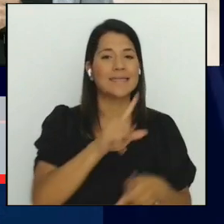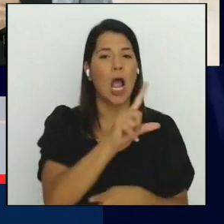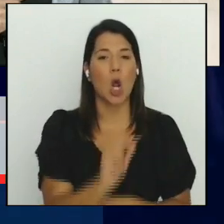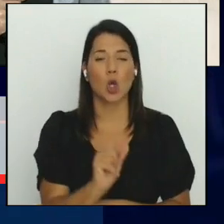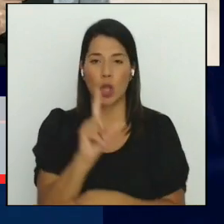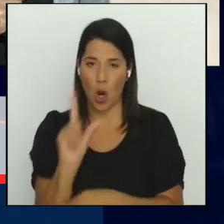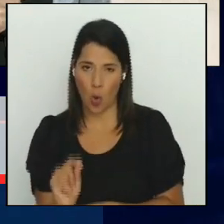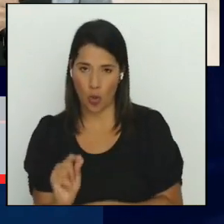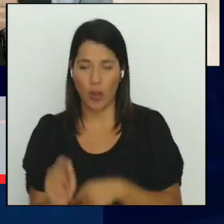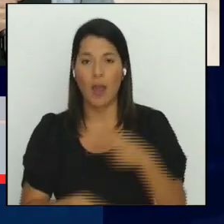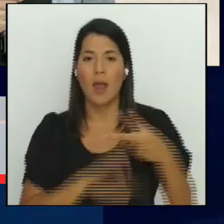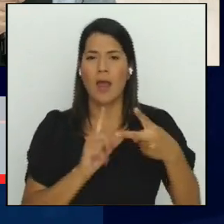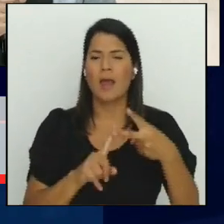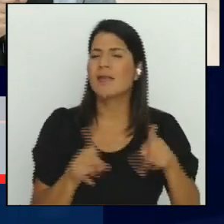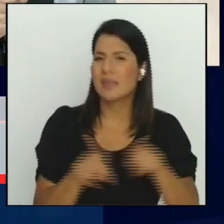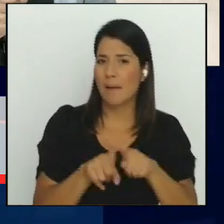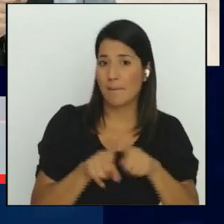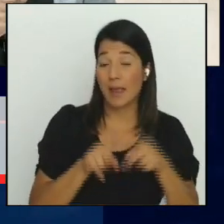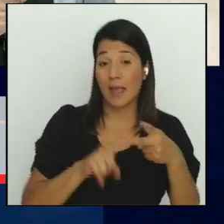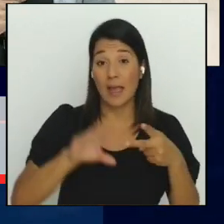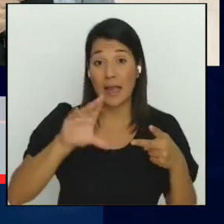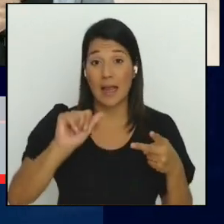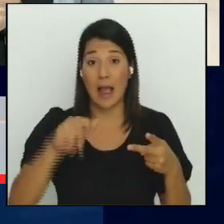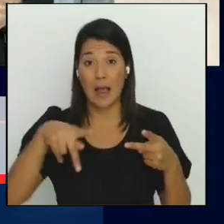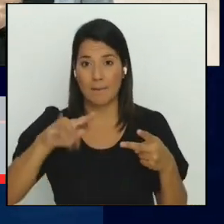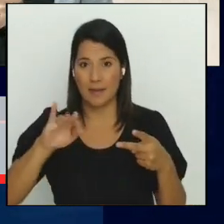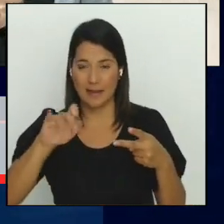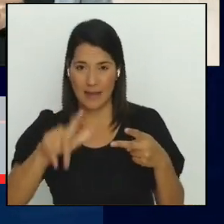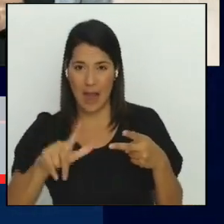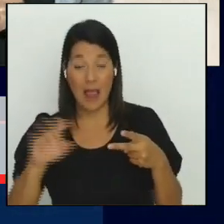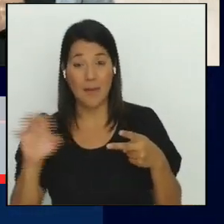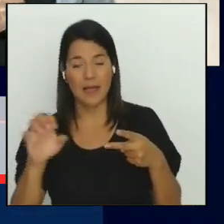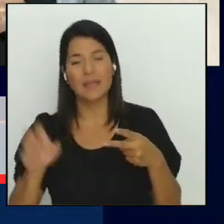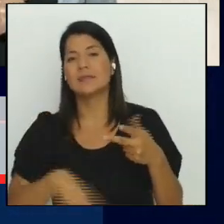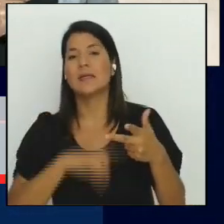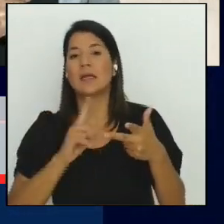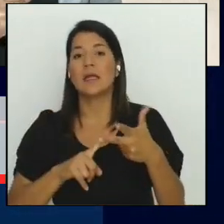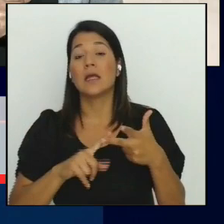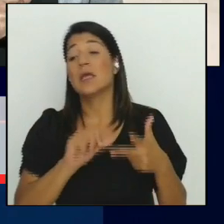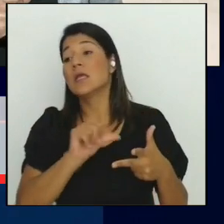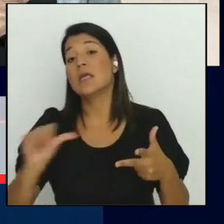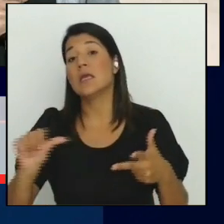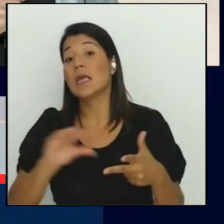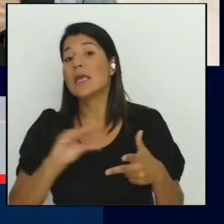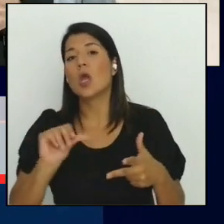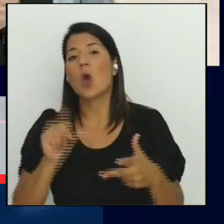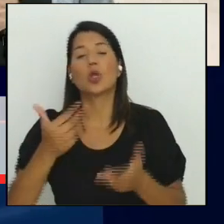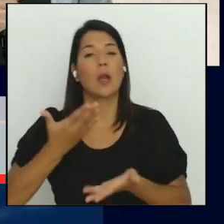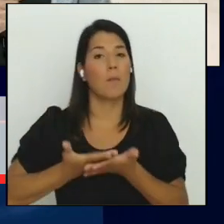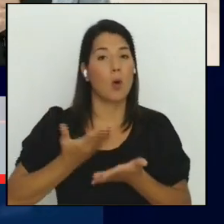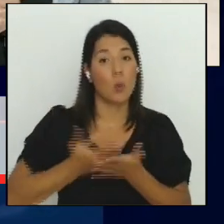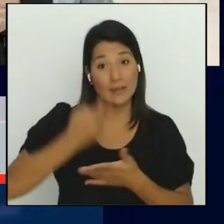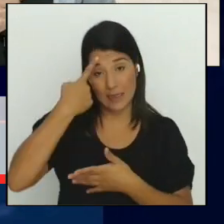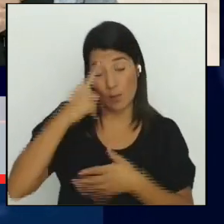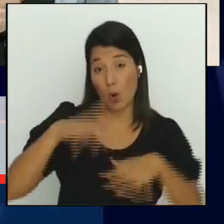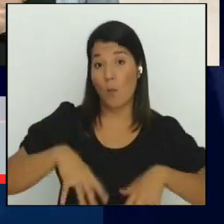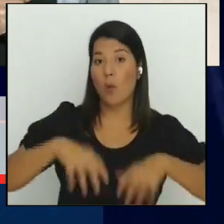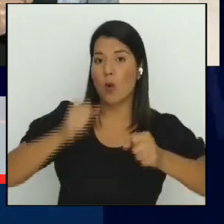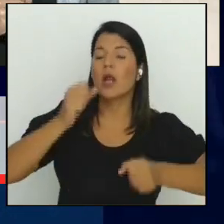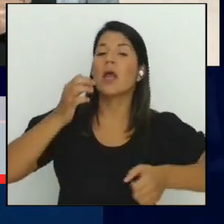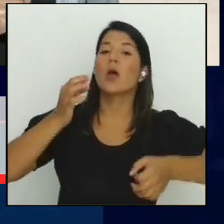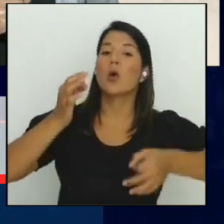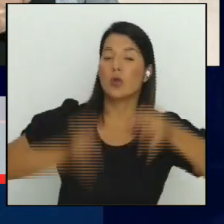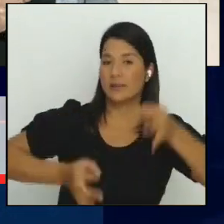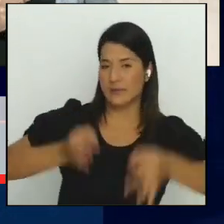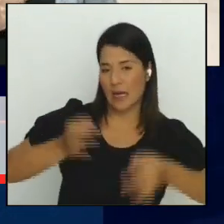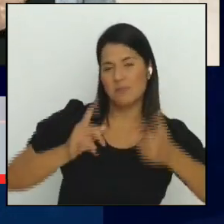el proyecto de ejecución de la pena, una propuesta planteada por el Poder Judicial. Precisamente ahora lo que sigue es que